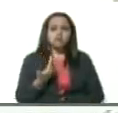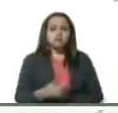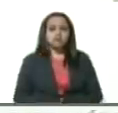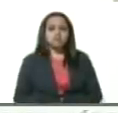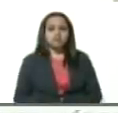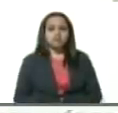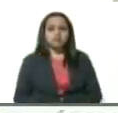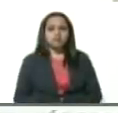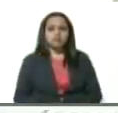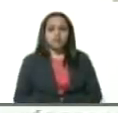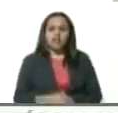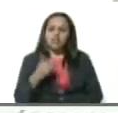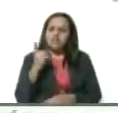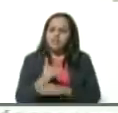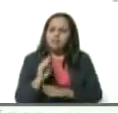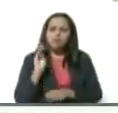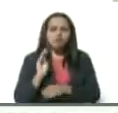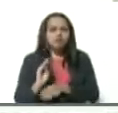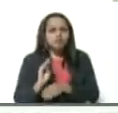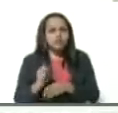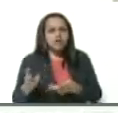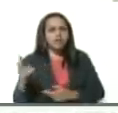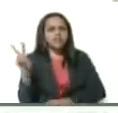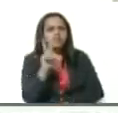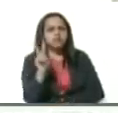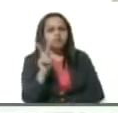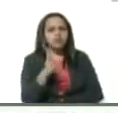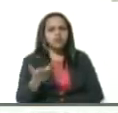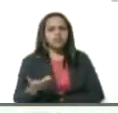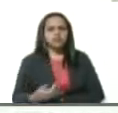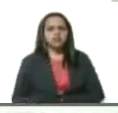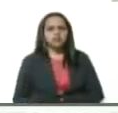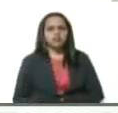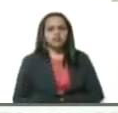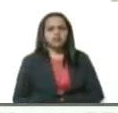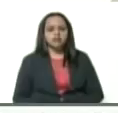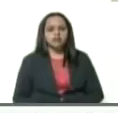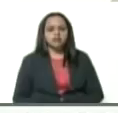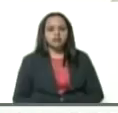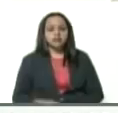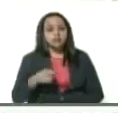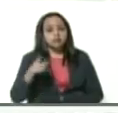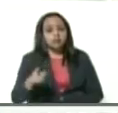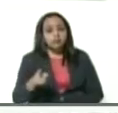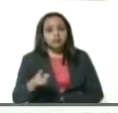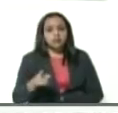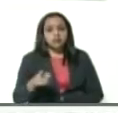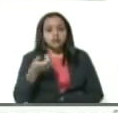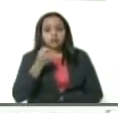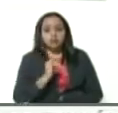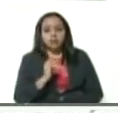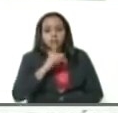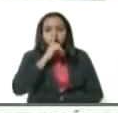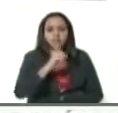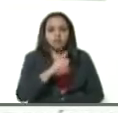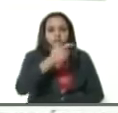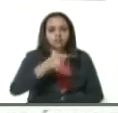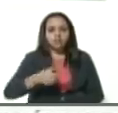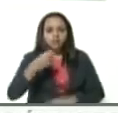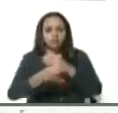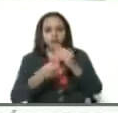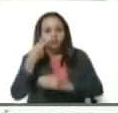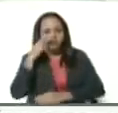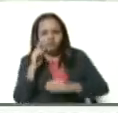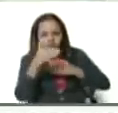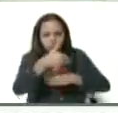digo, tenemos que cuidarnos, tenemos que cuidar a Venezuela. Por eso es tan grave el delito y el crimen que cometen los trocheros.